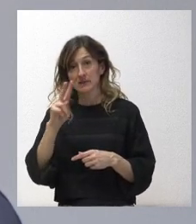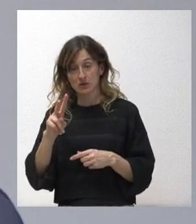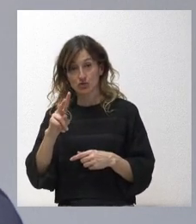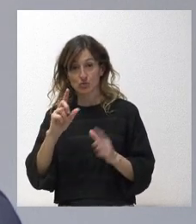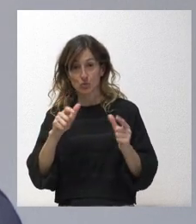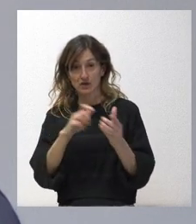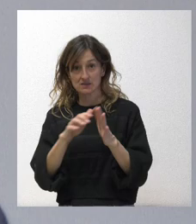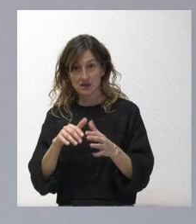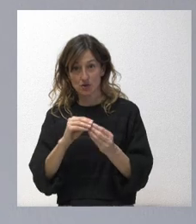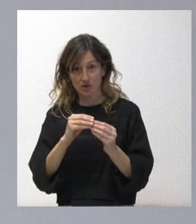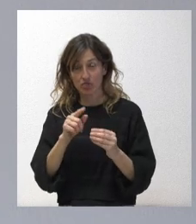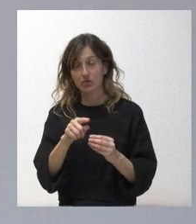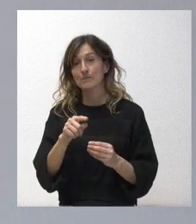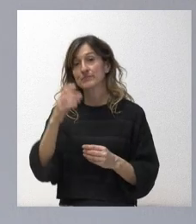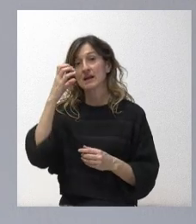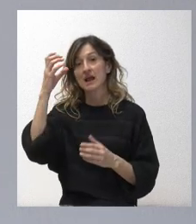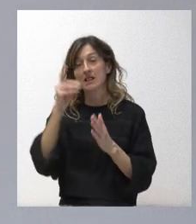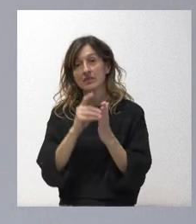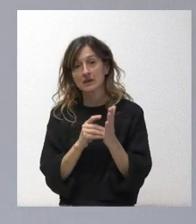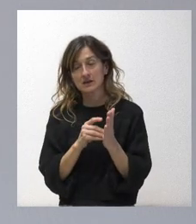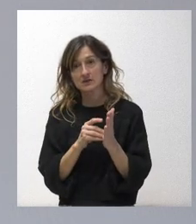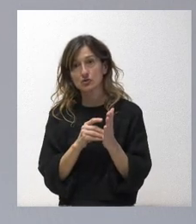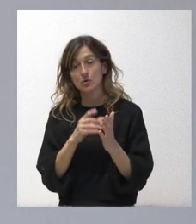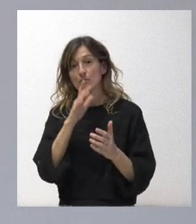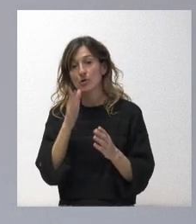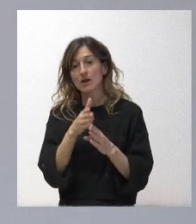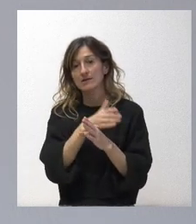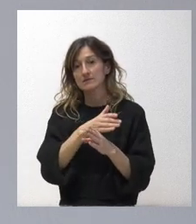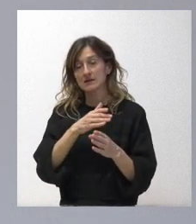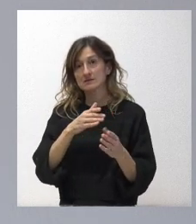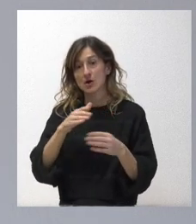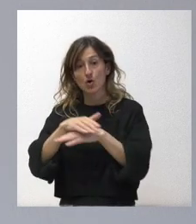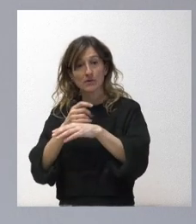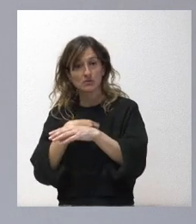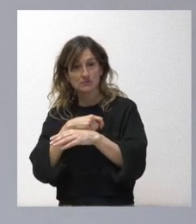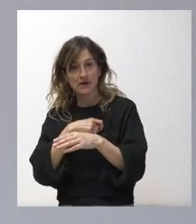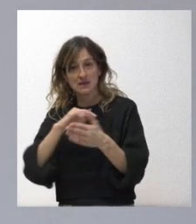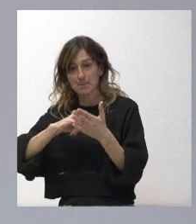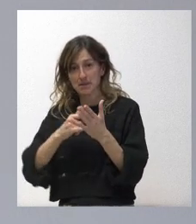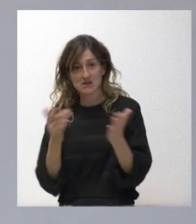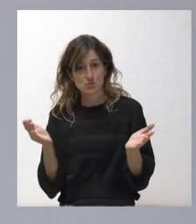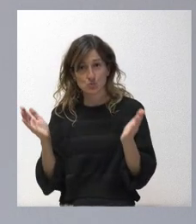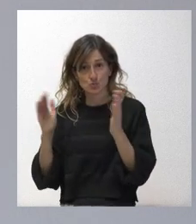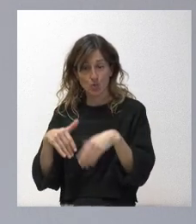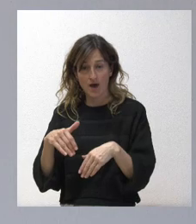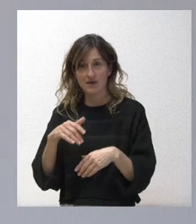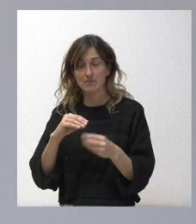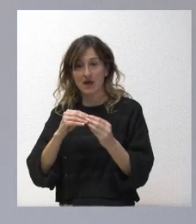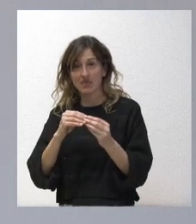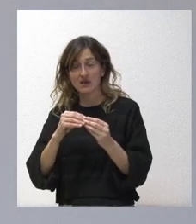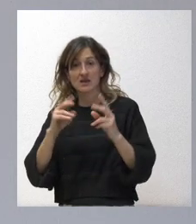Recordemos que es un decreto que dictamos por la falta de planificación del Gobierno de España en la extensión y en la